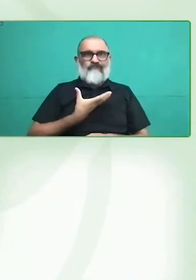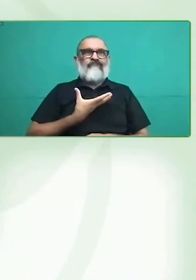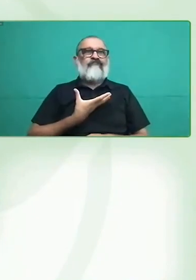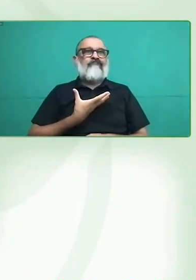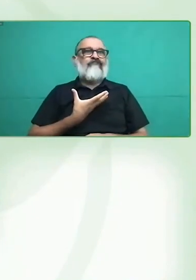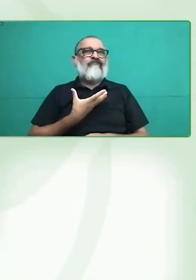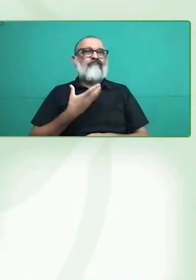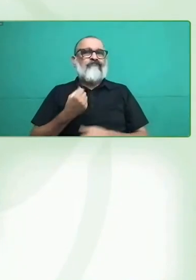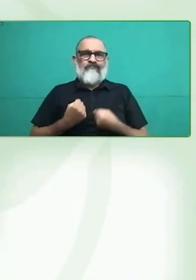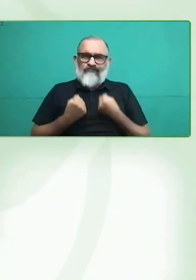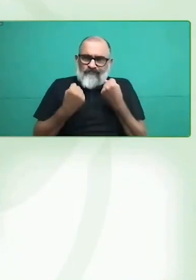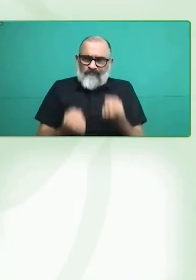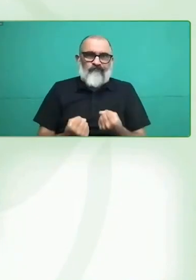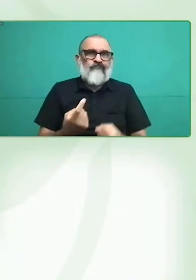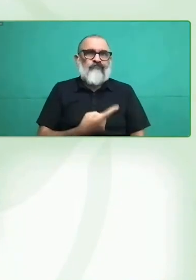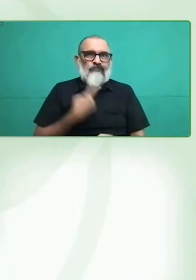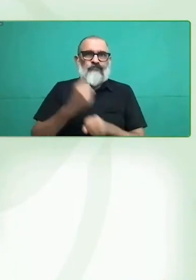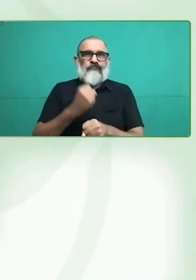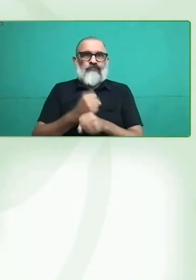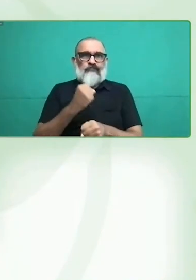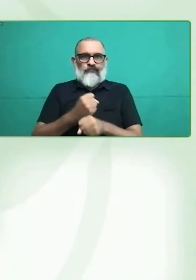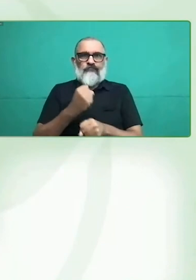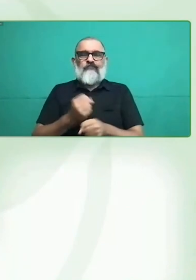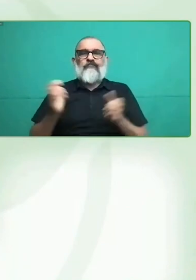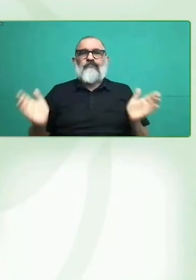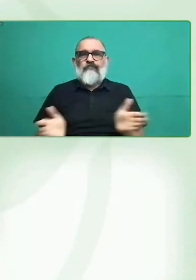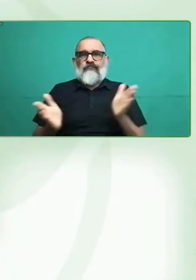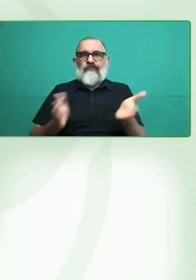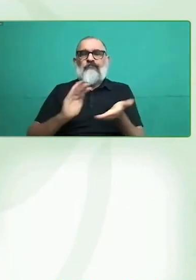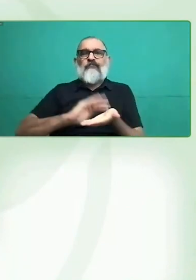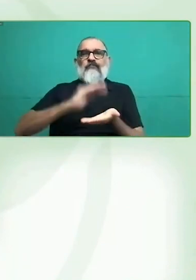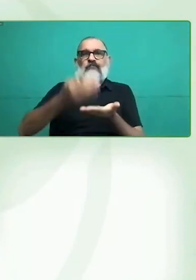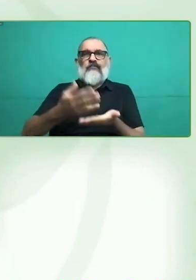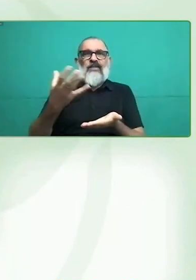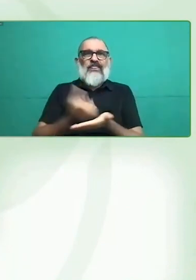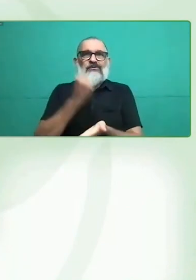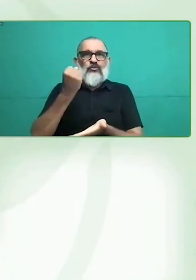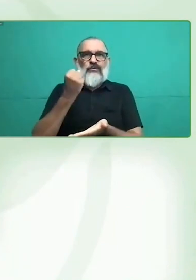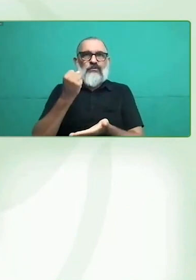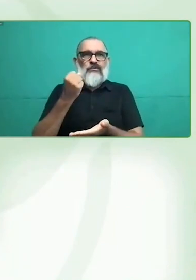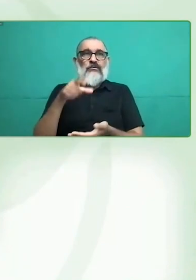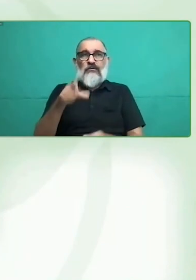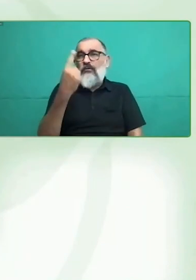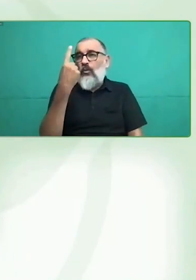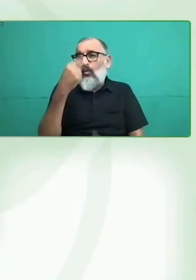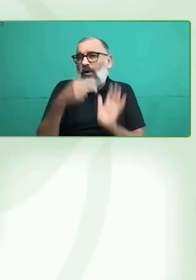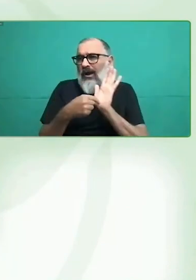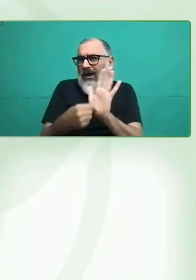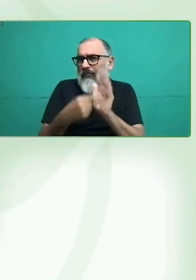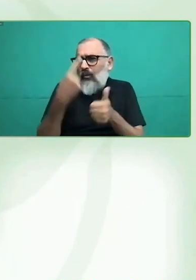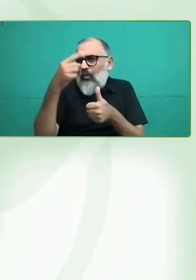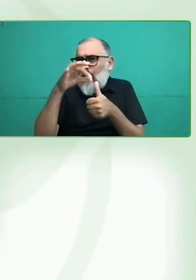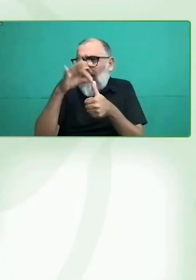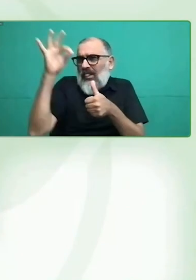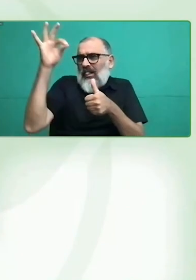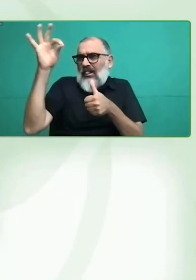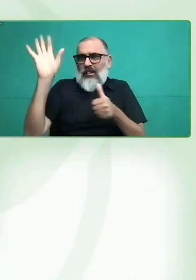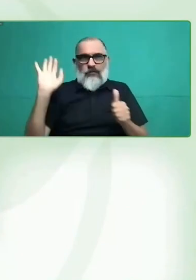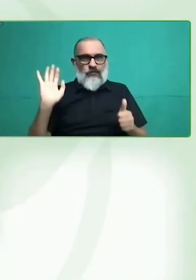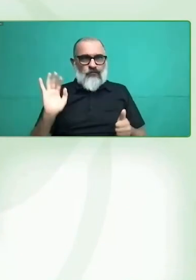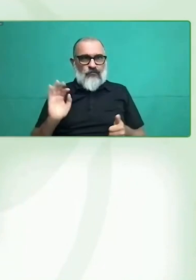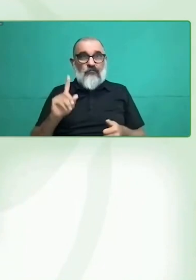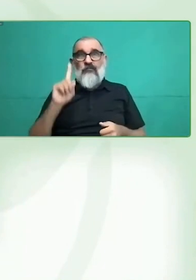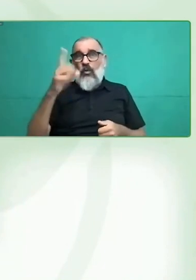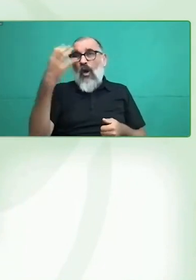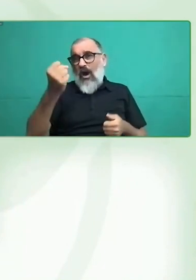en términos de políticas públicas, se estaba discutiendo en el Congreso, el ingreso familiar